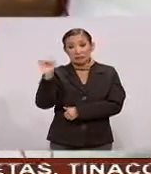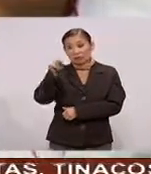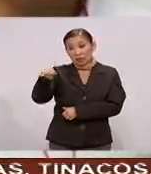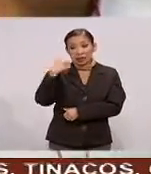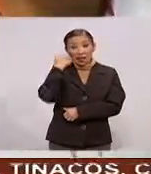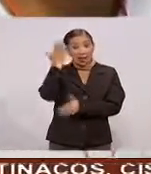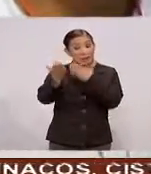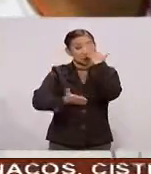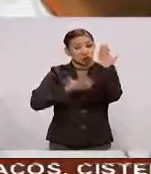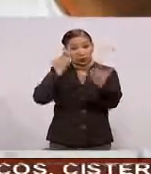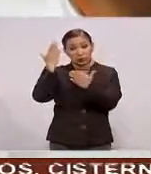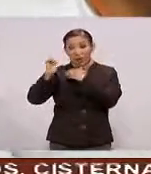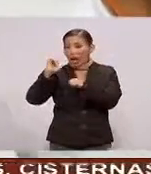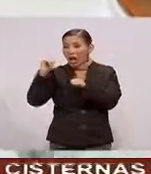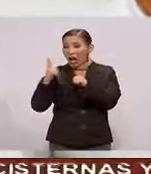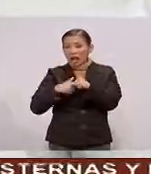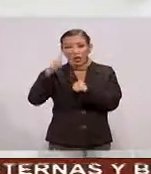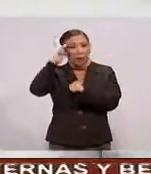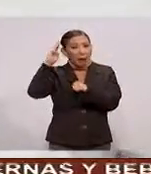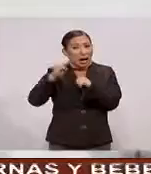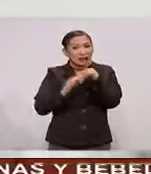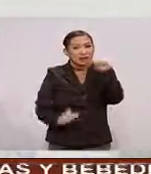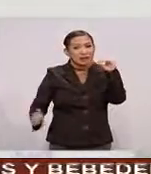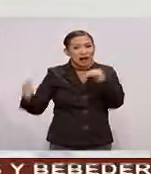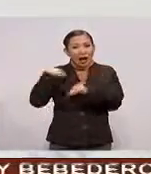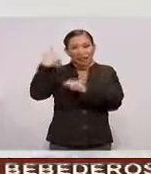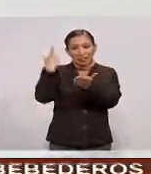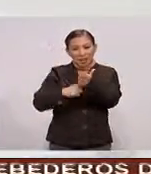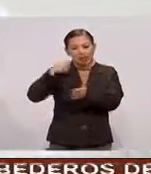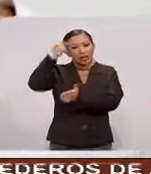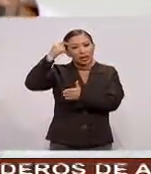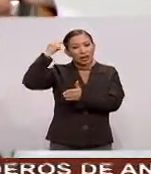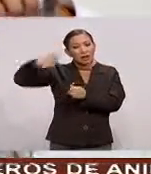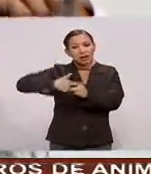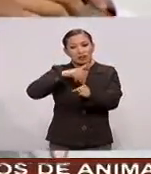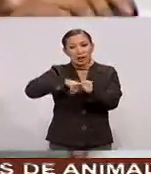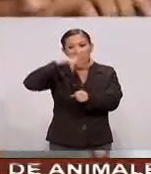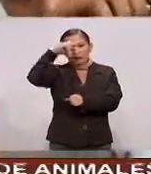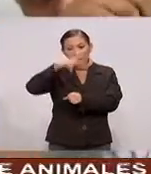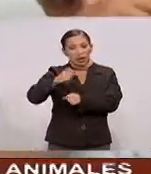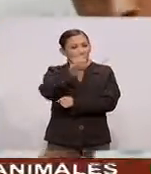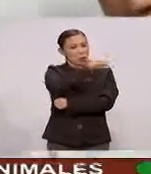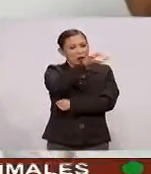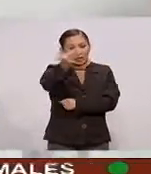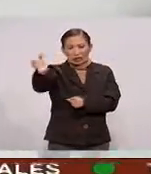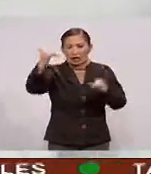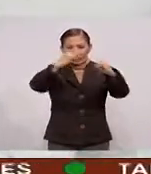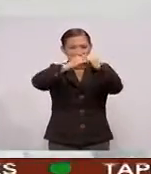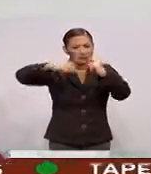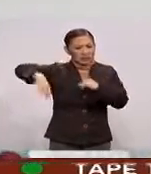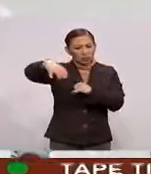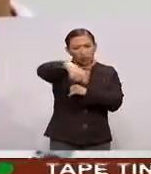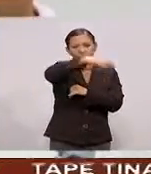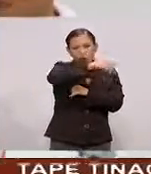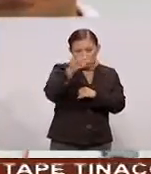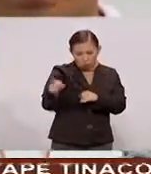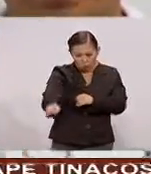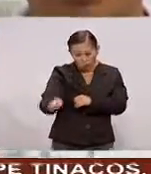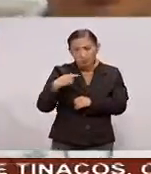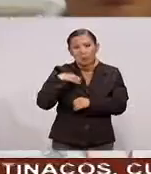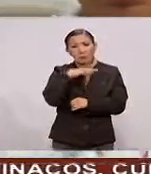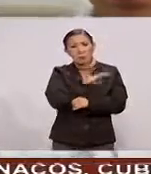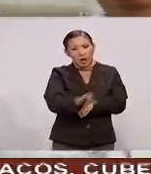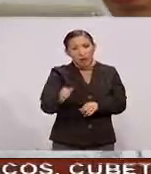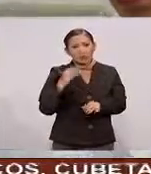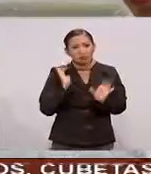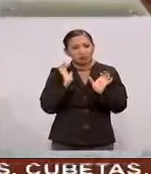desean Estudiar Cualquier maestría Dentro del Tecnológico Nacional de México En cualquiera De los institutos Ustedes Estarán